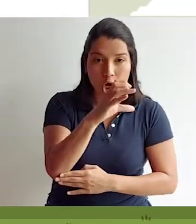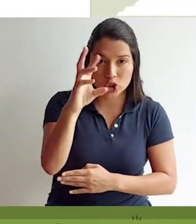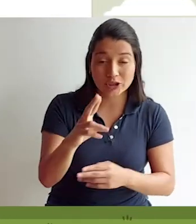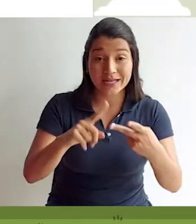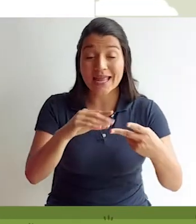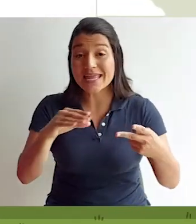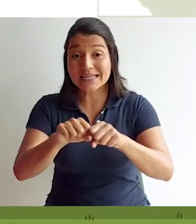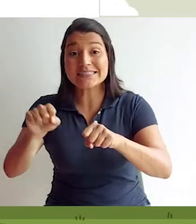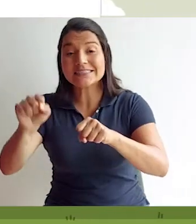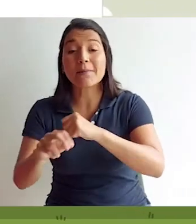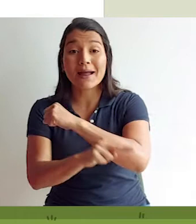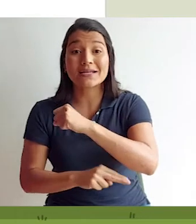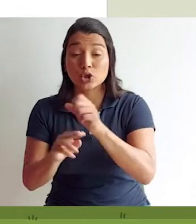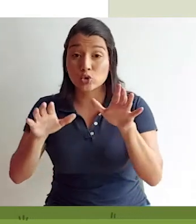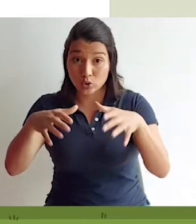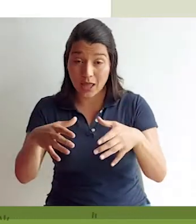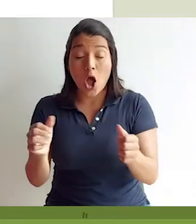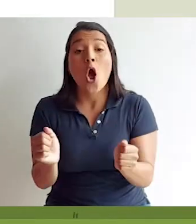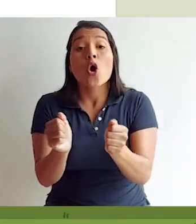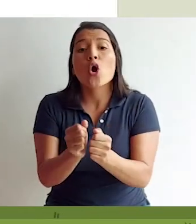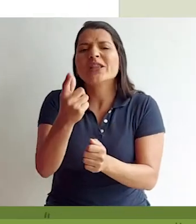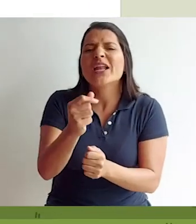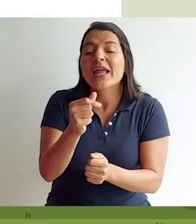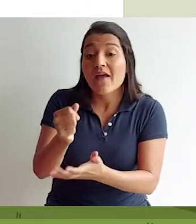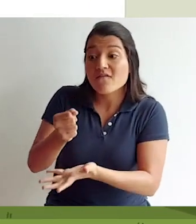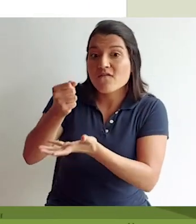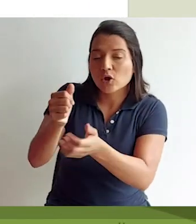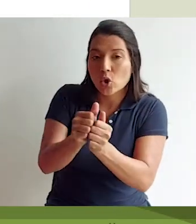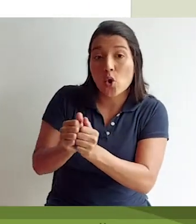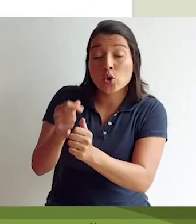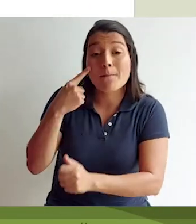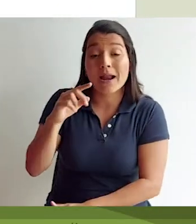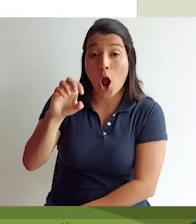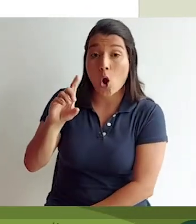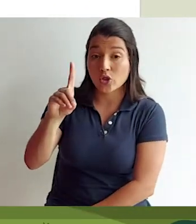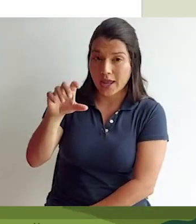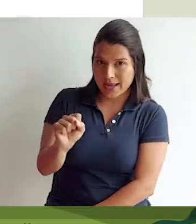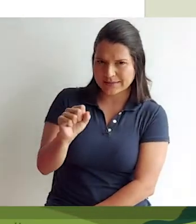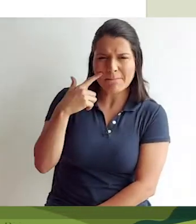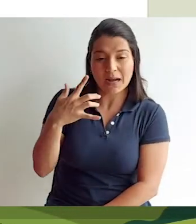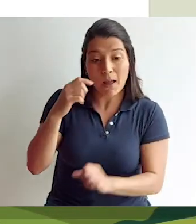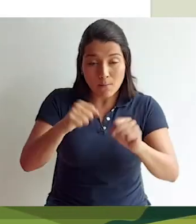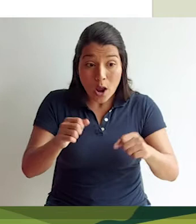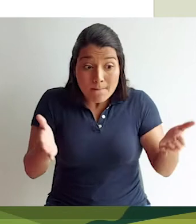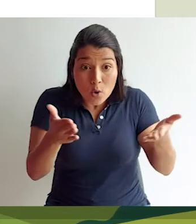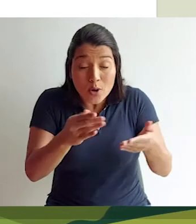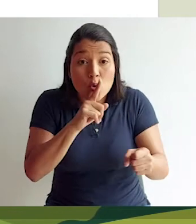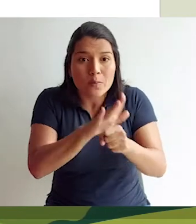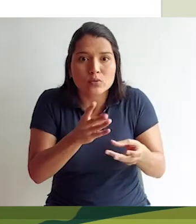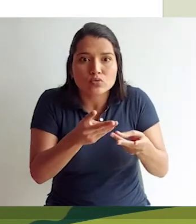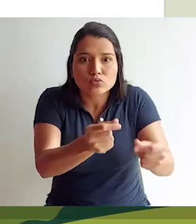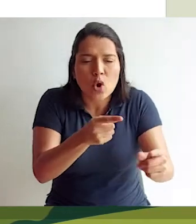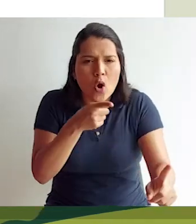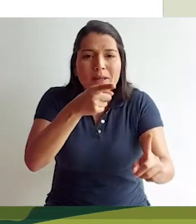Estrategia Puente al Desarrollo, una iniciativa del Gobierno de Costa Rica y el Sistema de las Naciones Unidas, con el financiamiento del